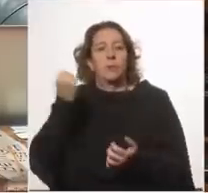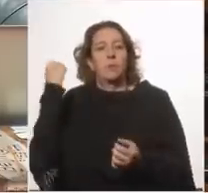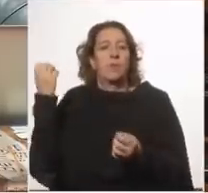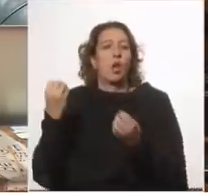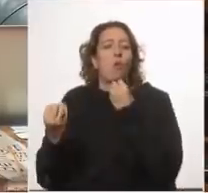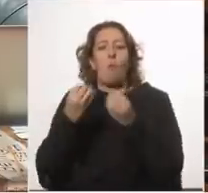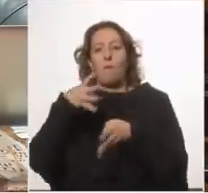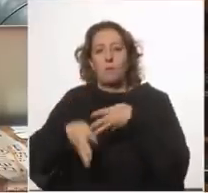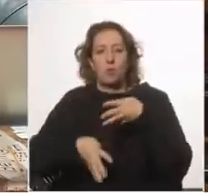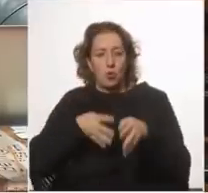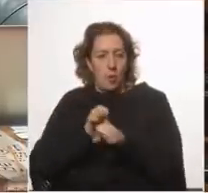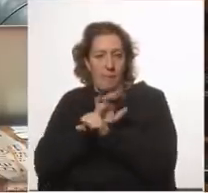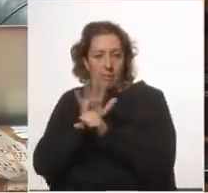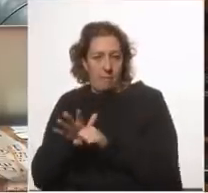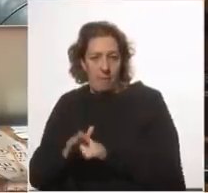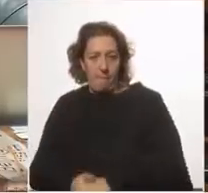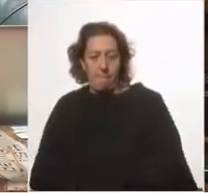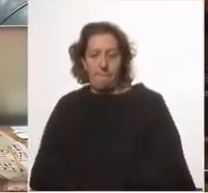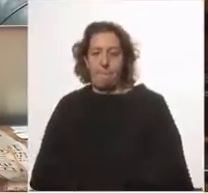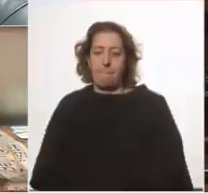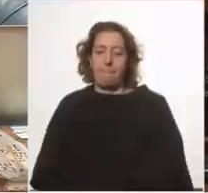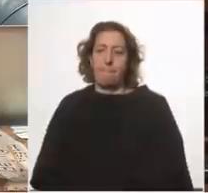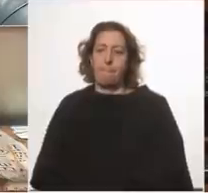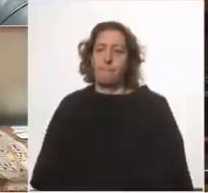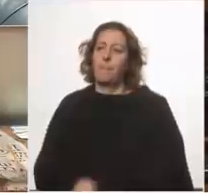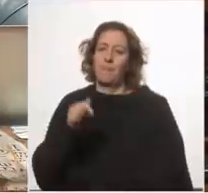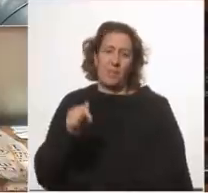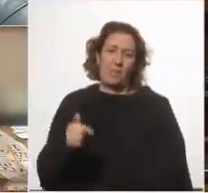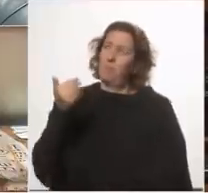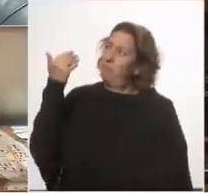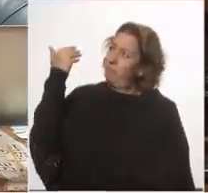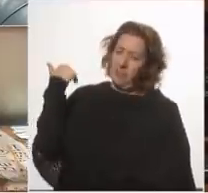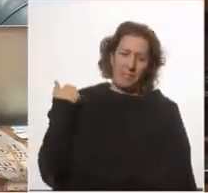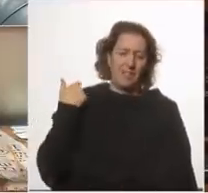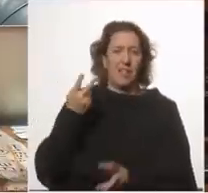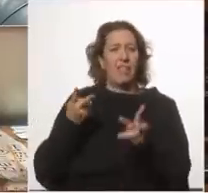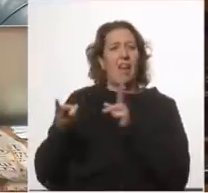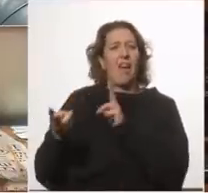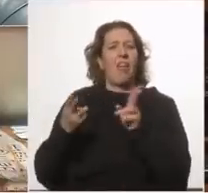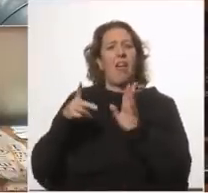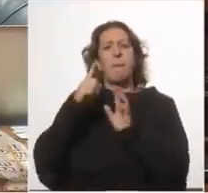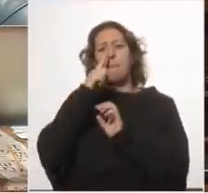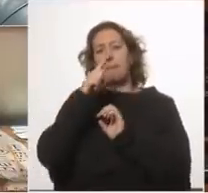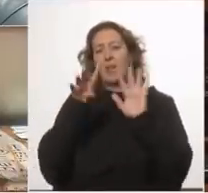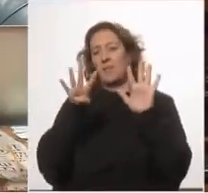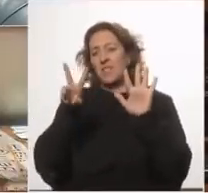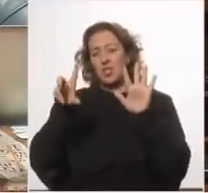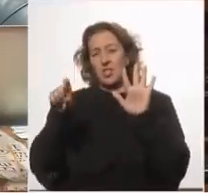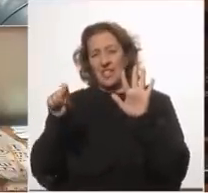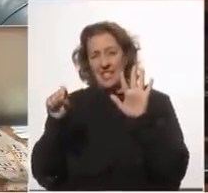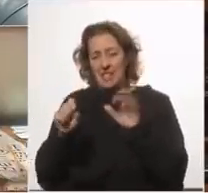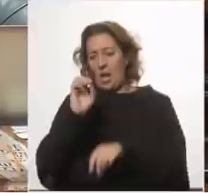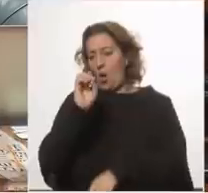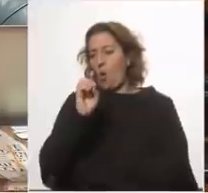la pandemia y esto es de larga data en la década del 70 empezó la OPS y la